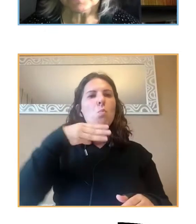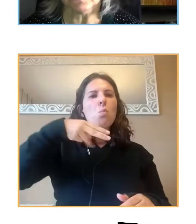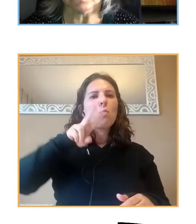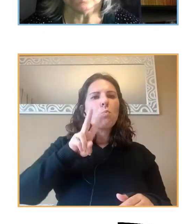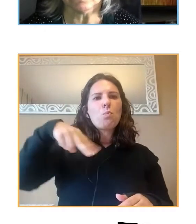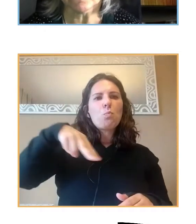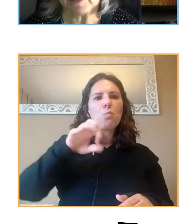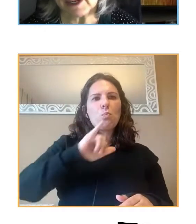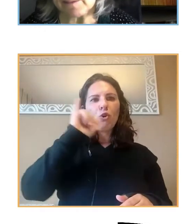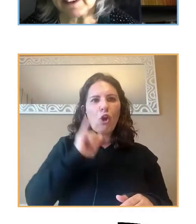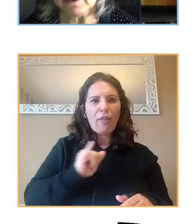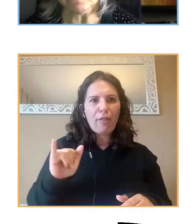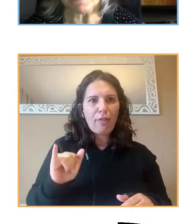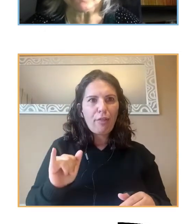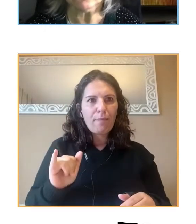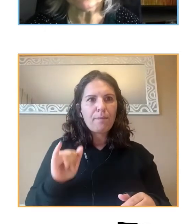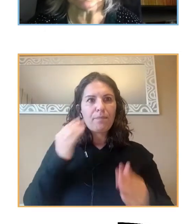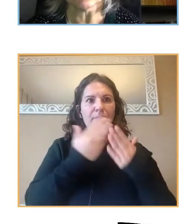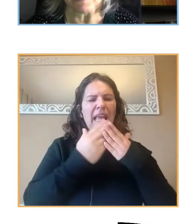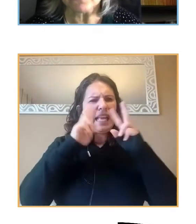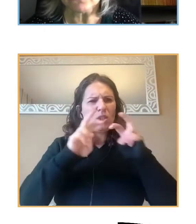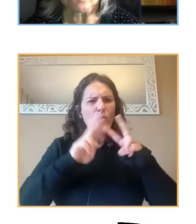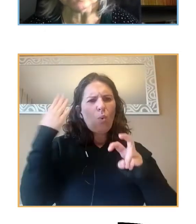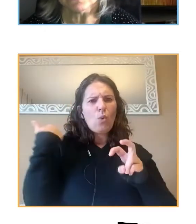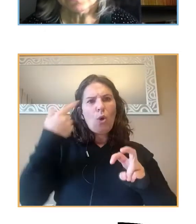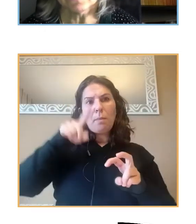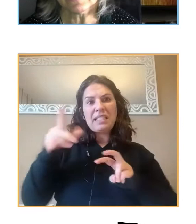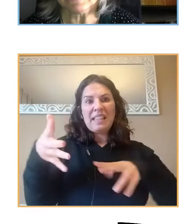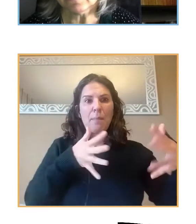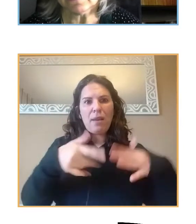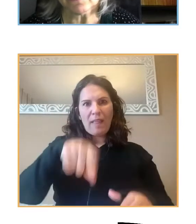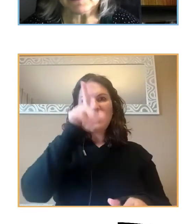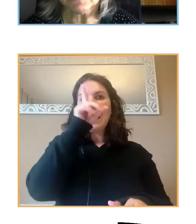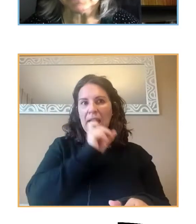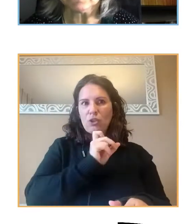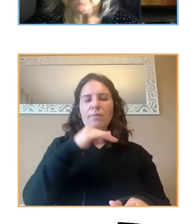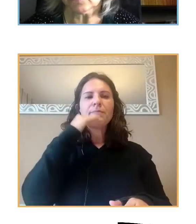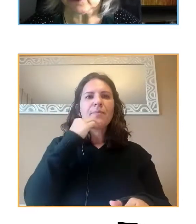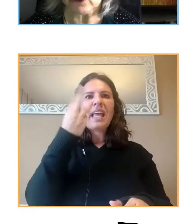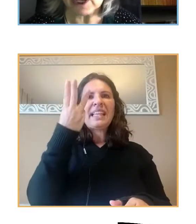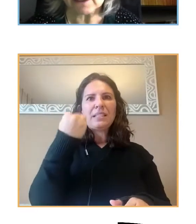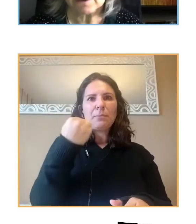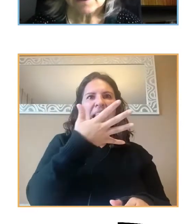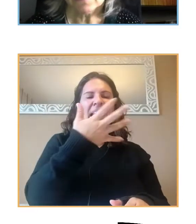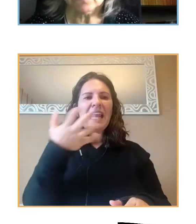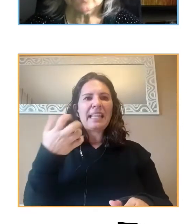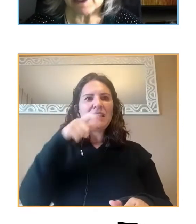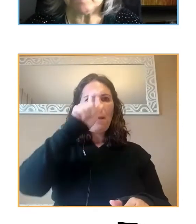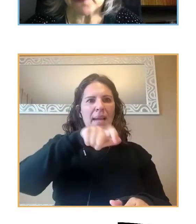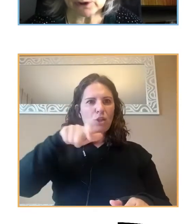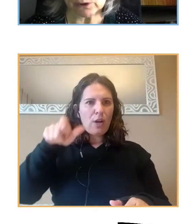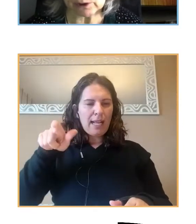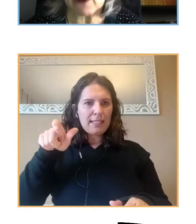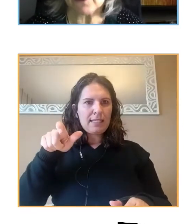en el mes de marzo de este año con casi 3.500 personas en un